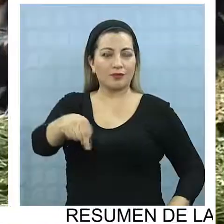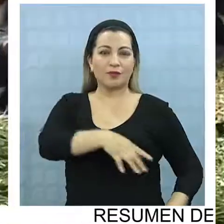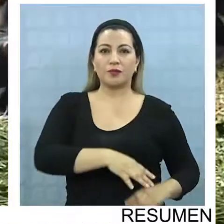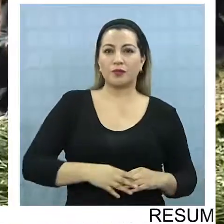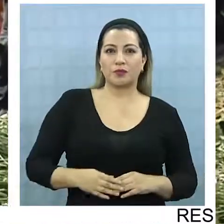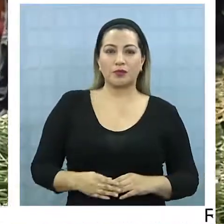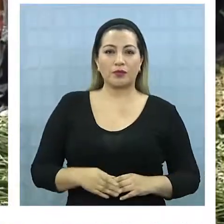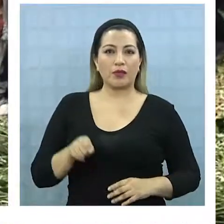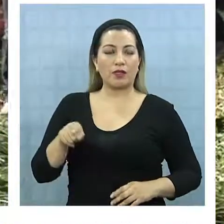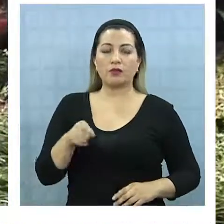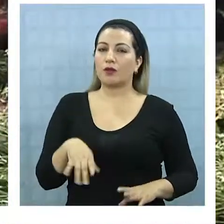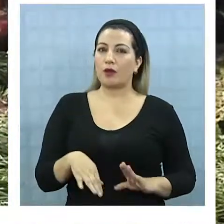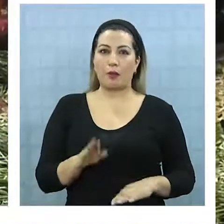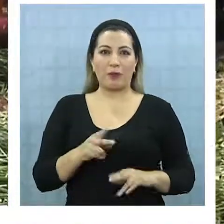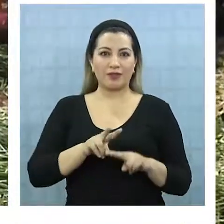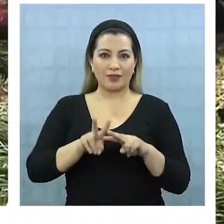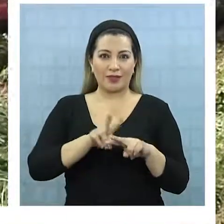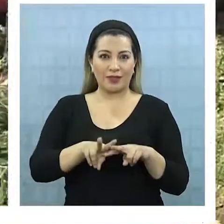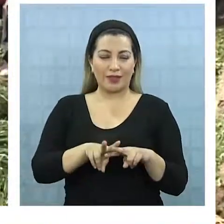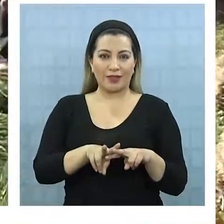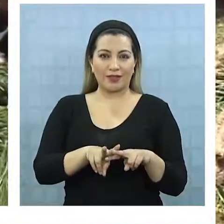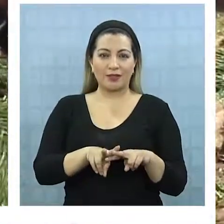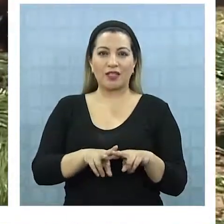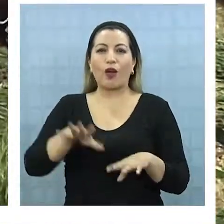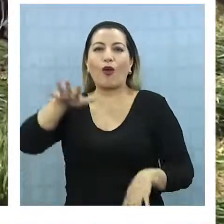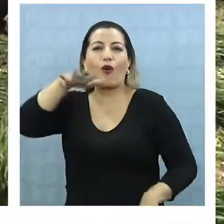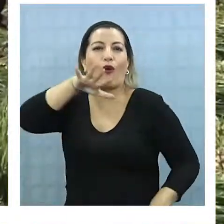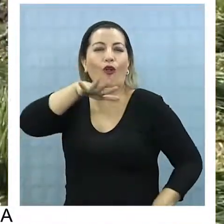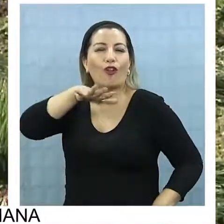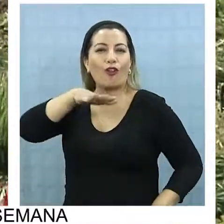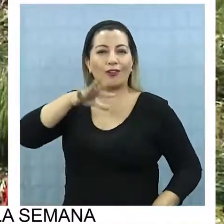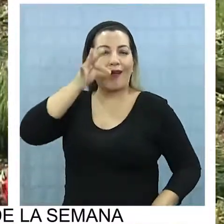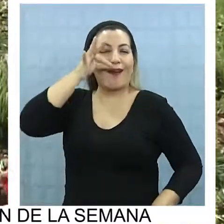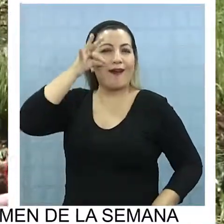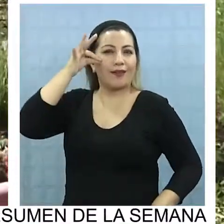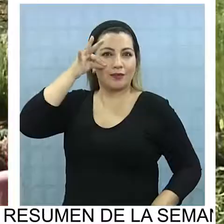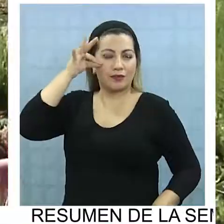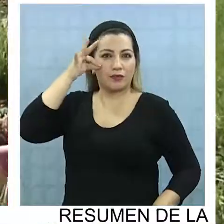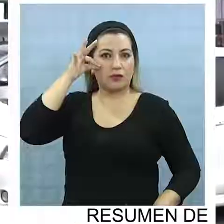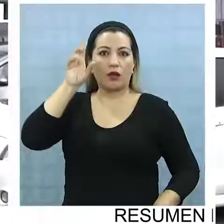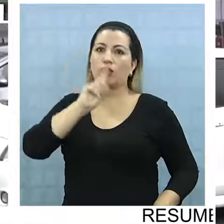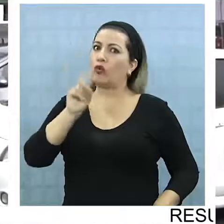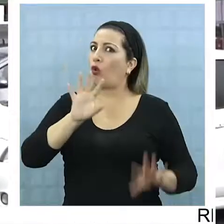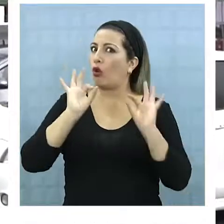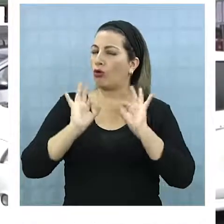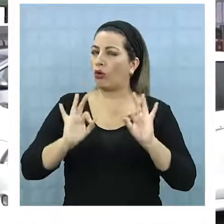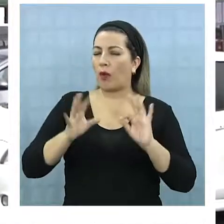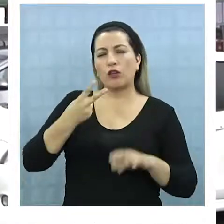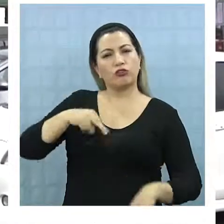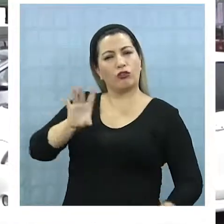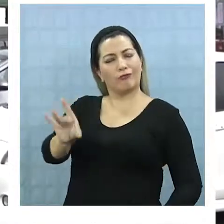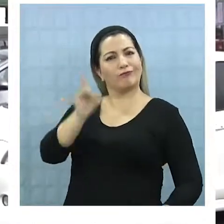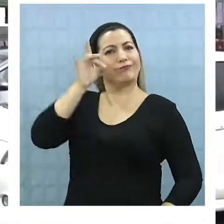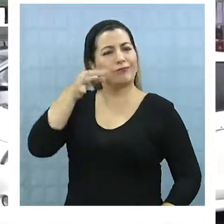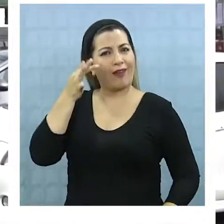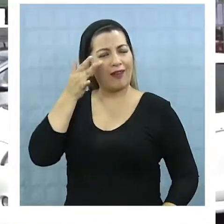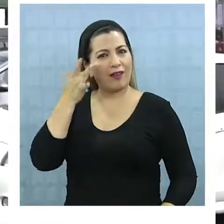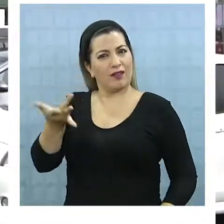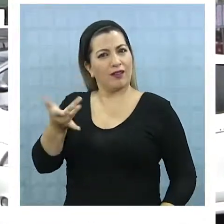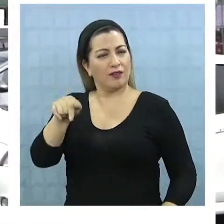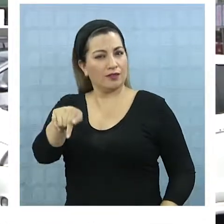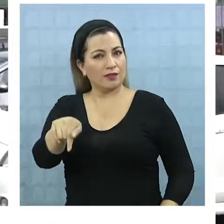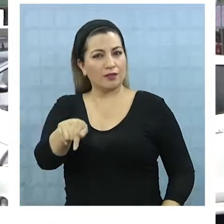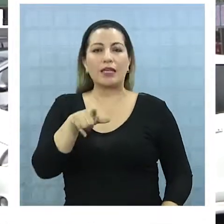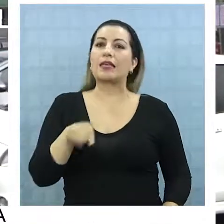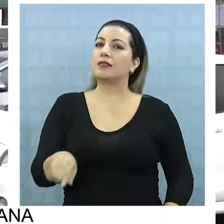origen, es lo que generó este color de agua, que no es normal y nos llamó la atención a todos,